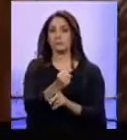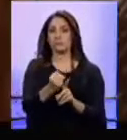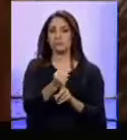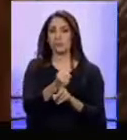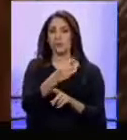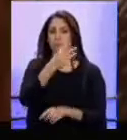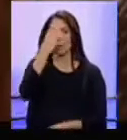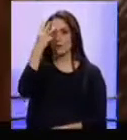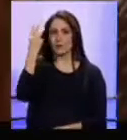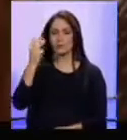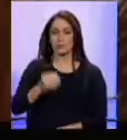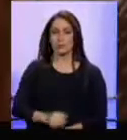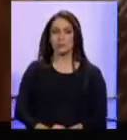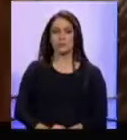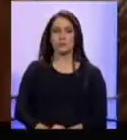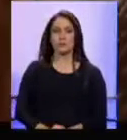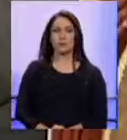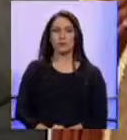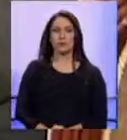inmigración.